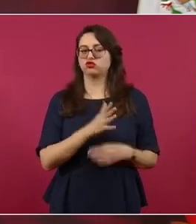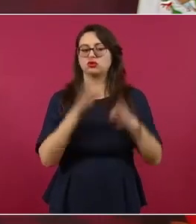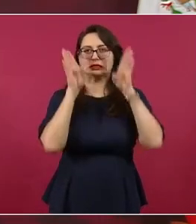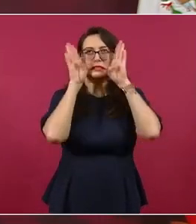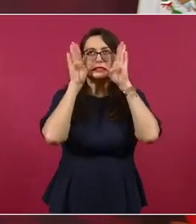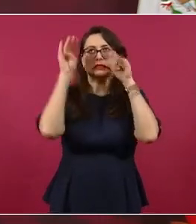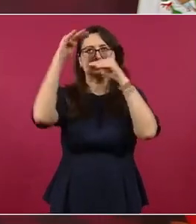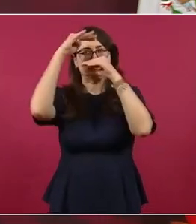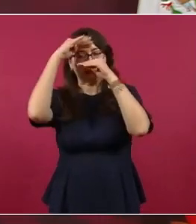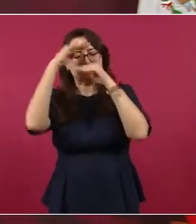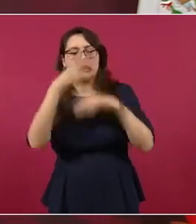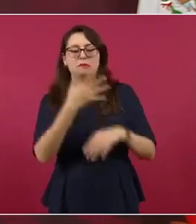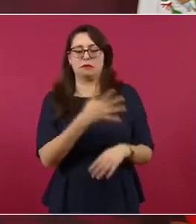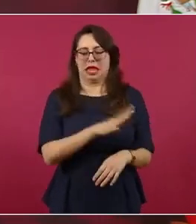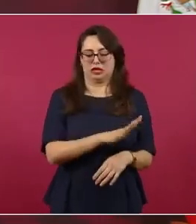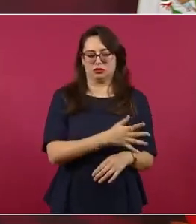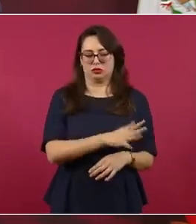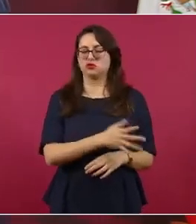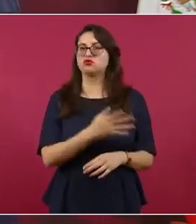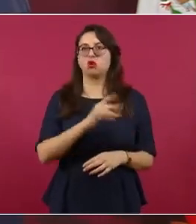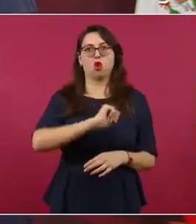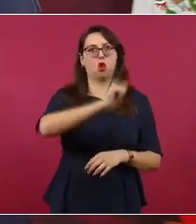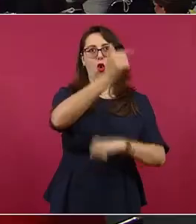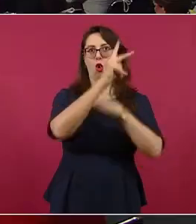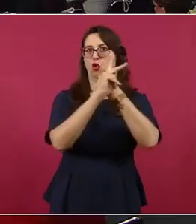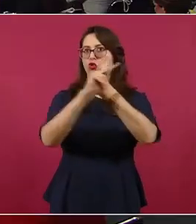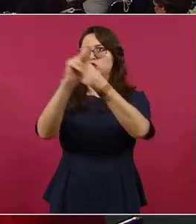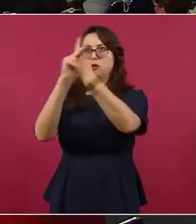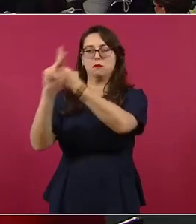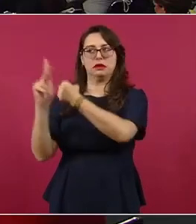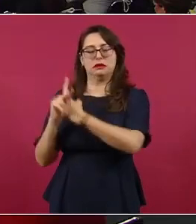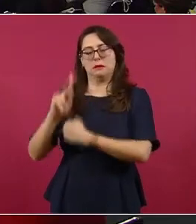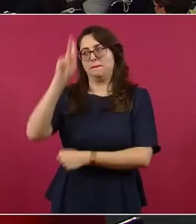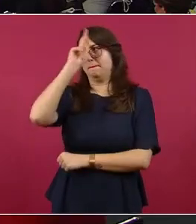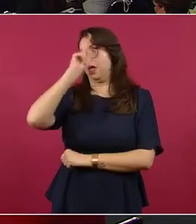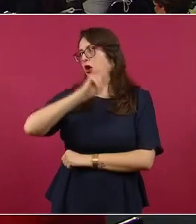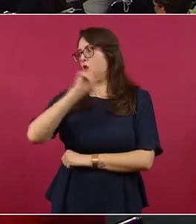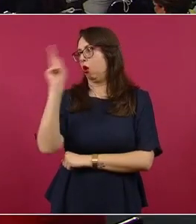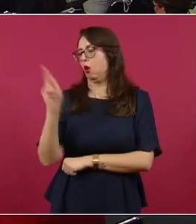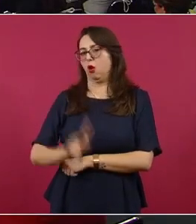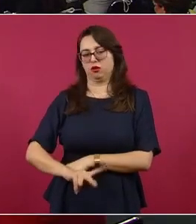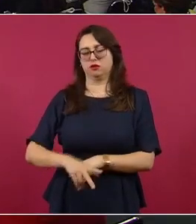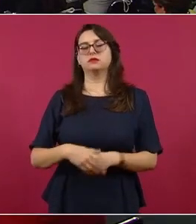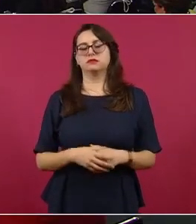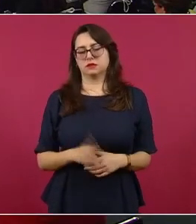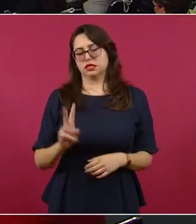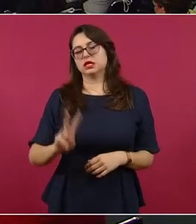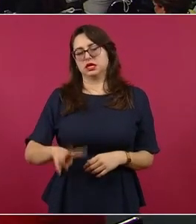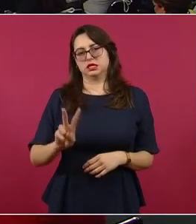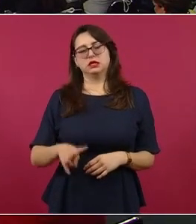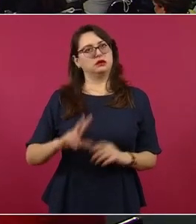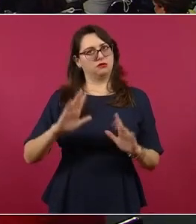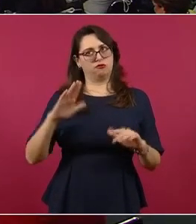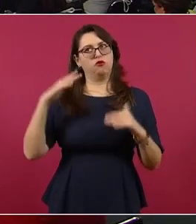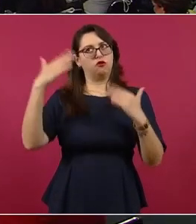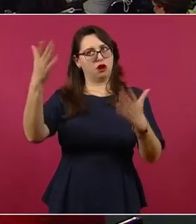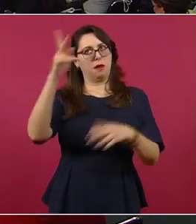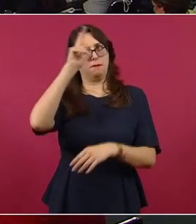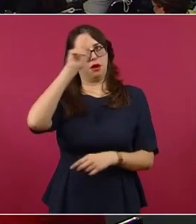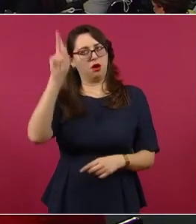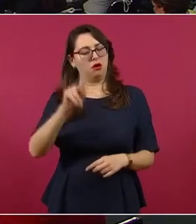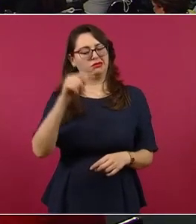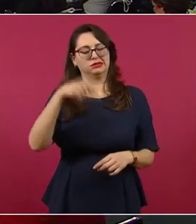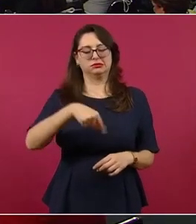con los del pensamiento fascista de otras partes. Aquí no,